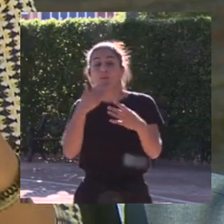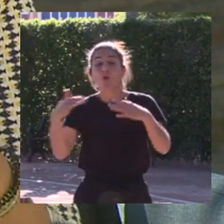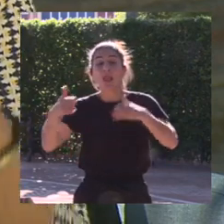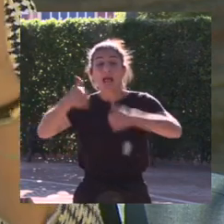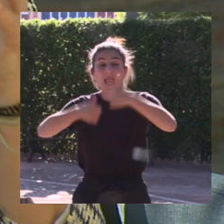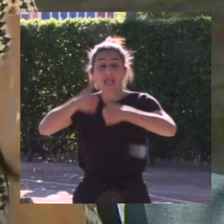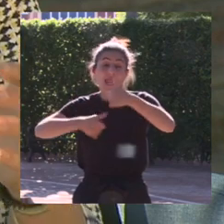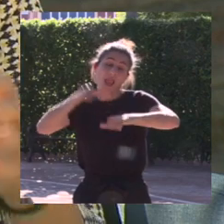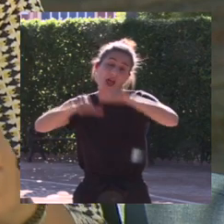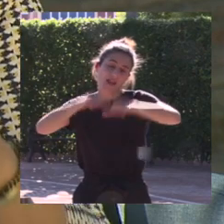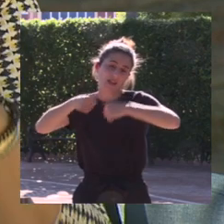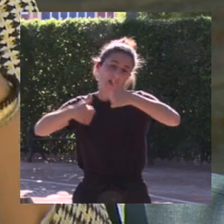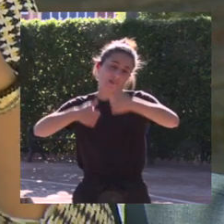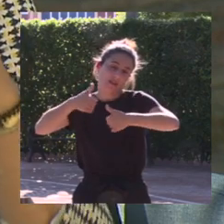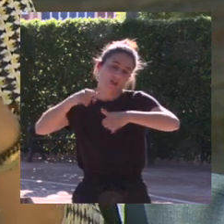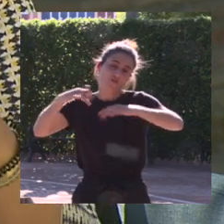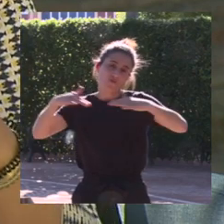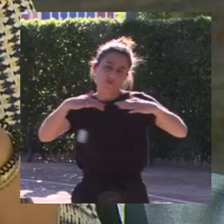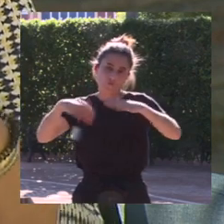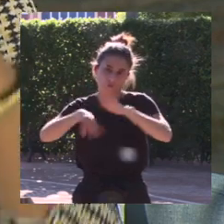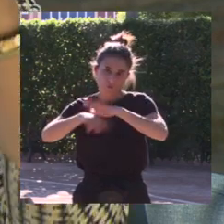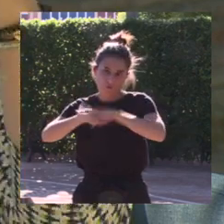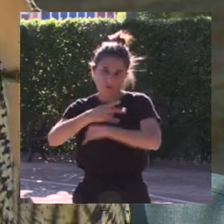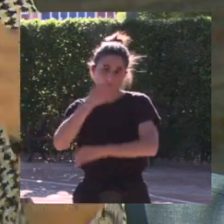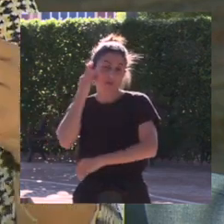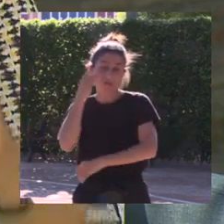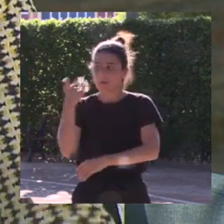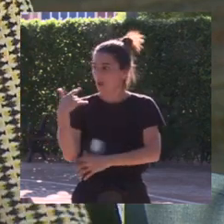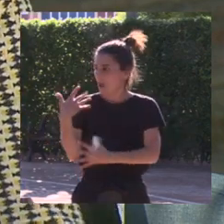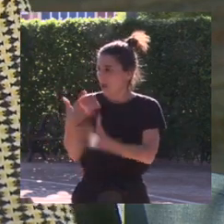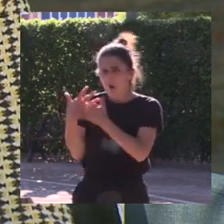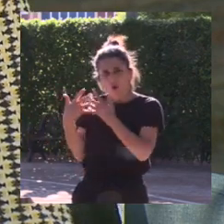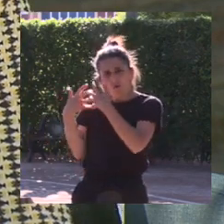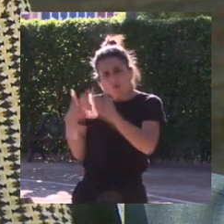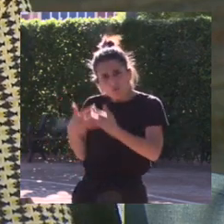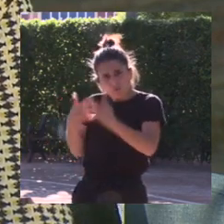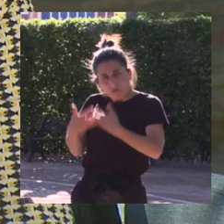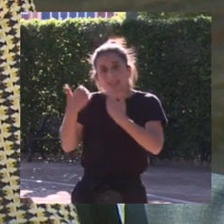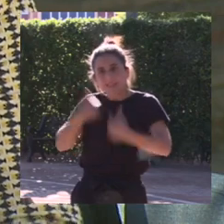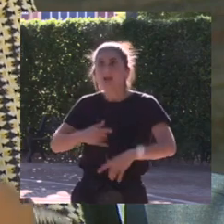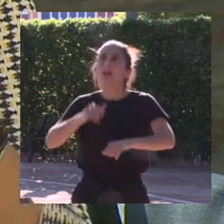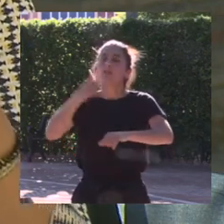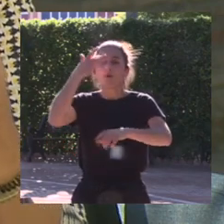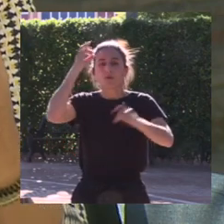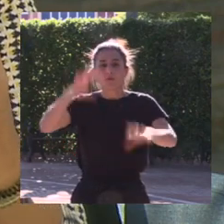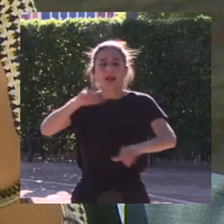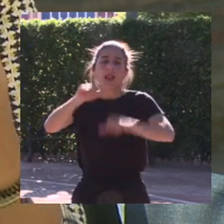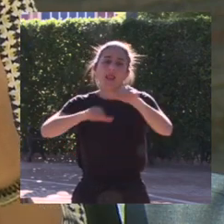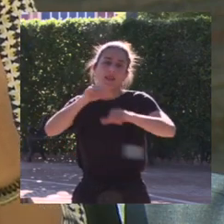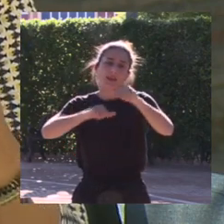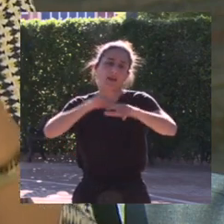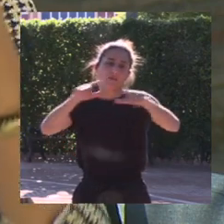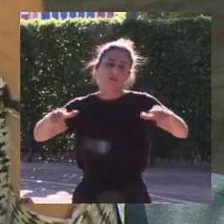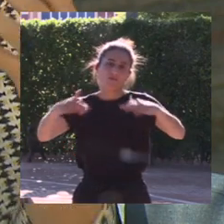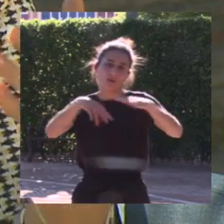femenina yo creo que en los últimos años se hecho un esfuerzo muy grande y ya tenemos una liga de fútbol femenina en España pero suena mucho menos que la